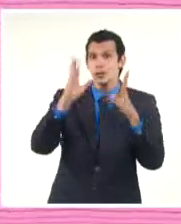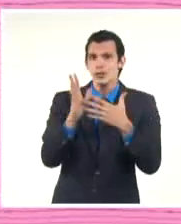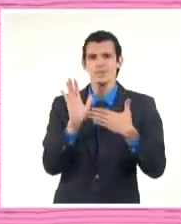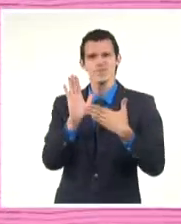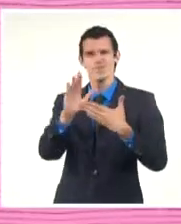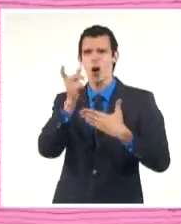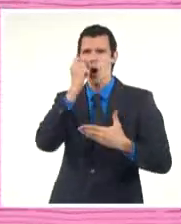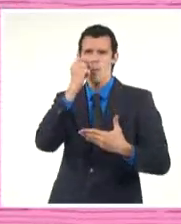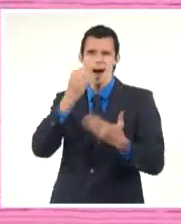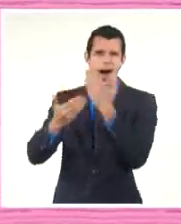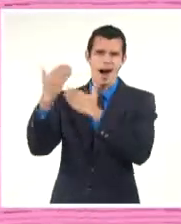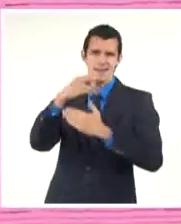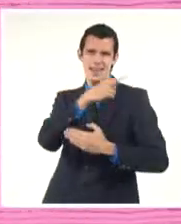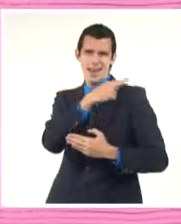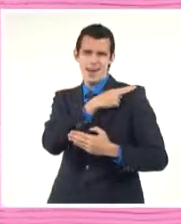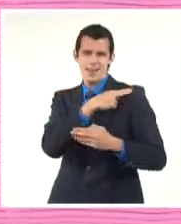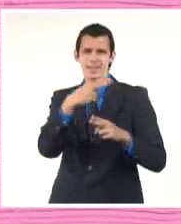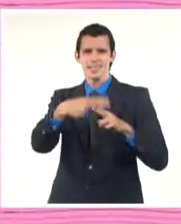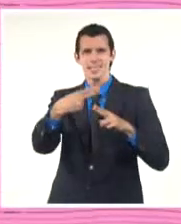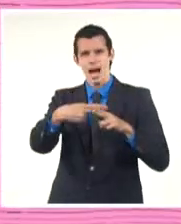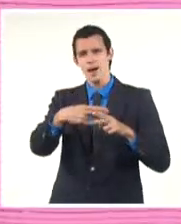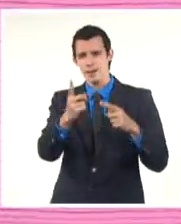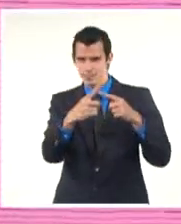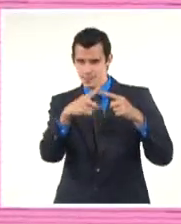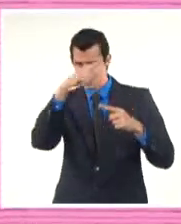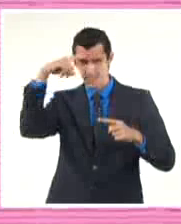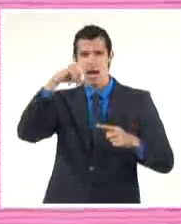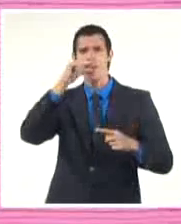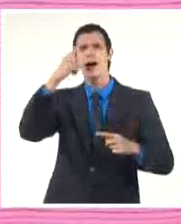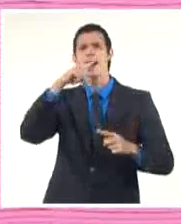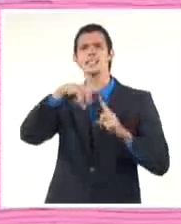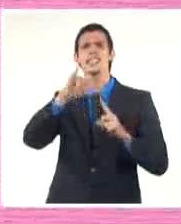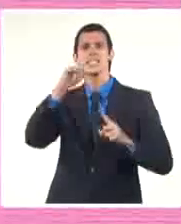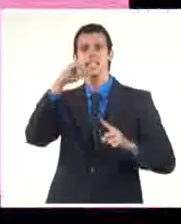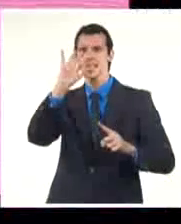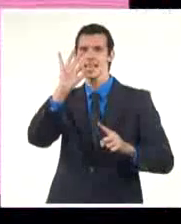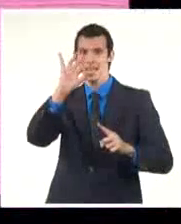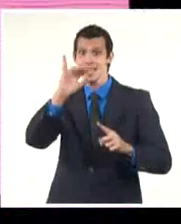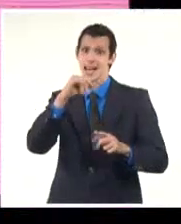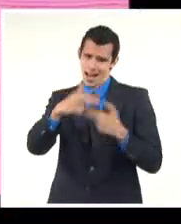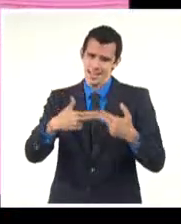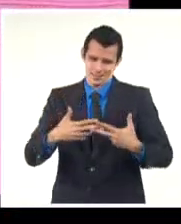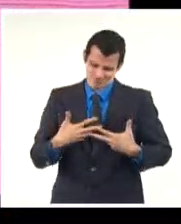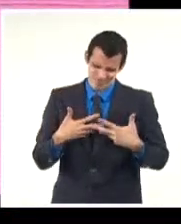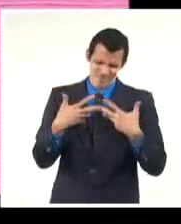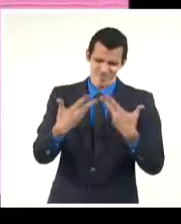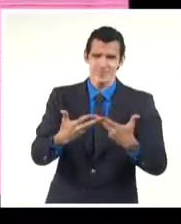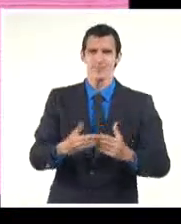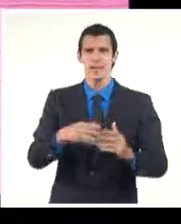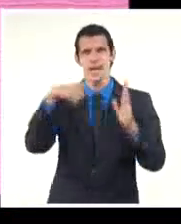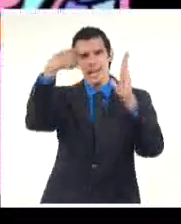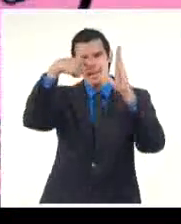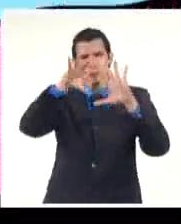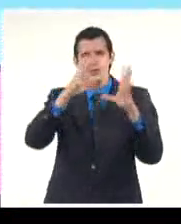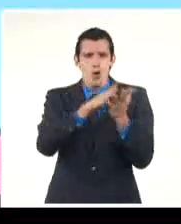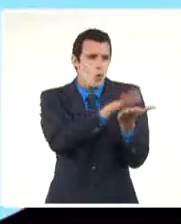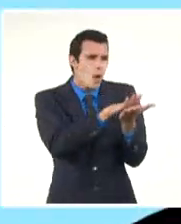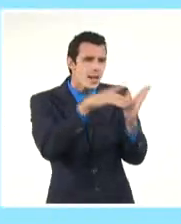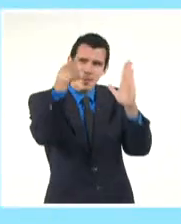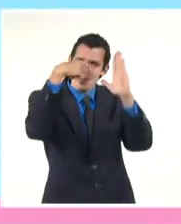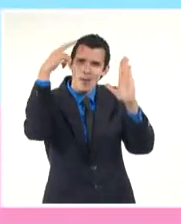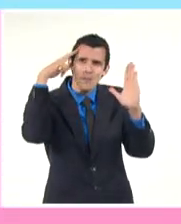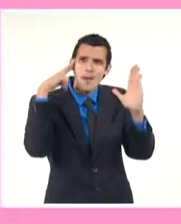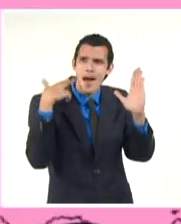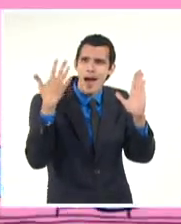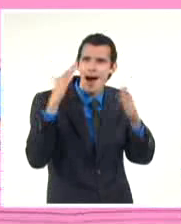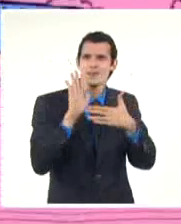Sabatini en el aniversario ciento veinte de su natalicio. La Cinemateca de Cuba contribuirá con un ciclo de selecciones de hitos